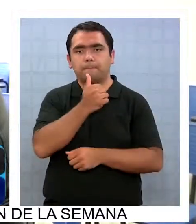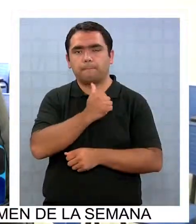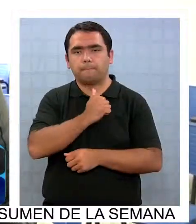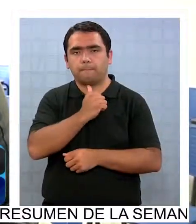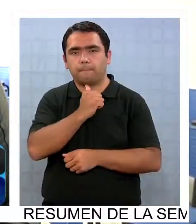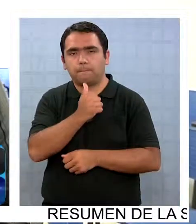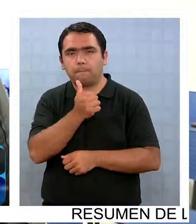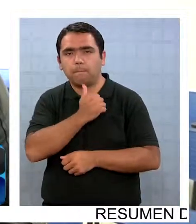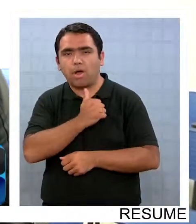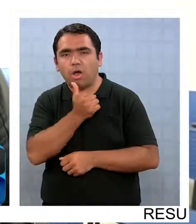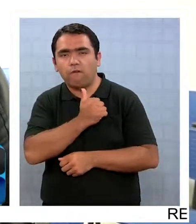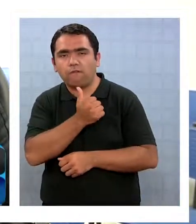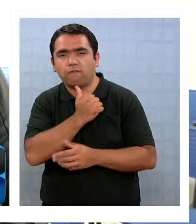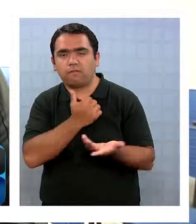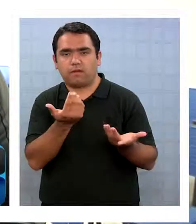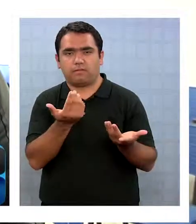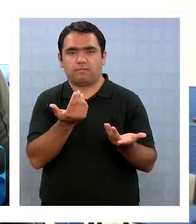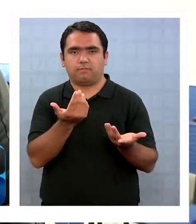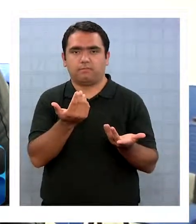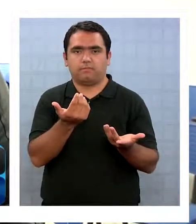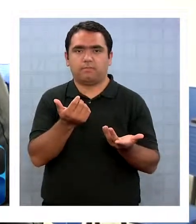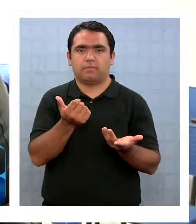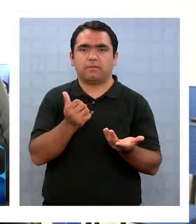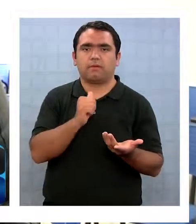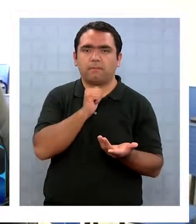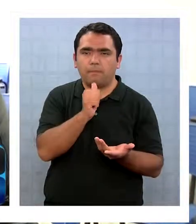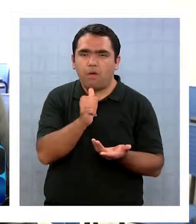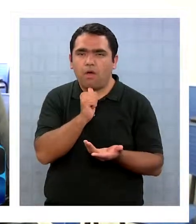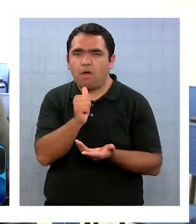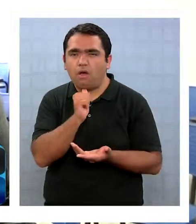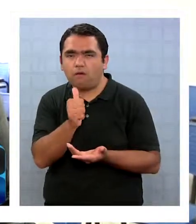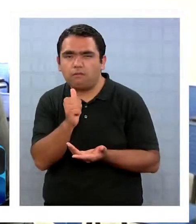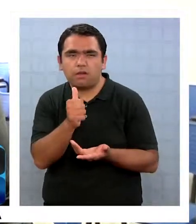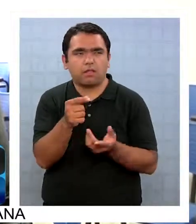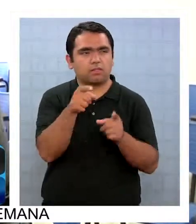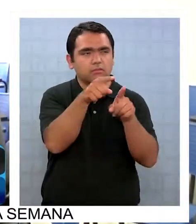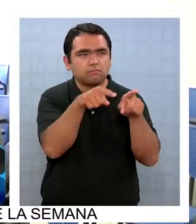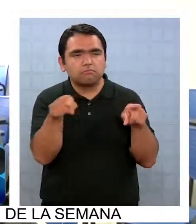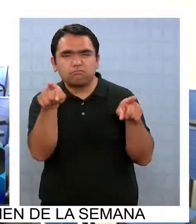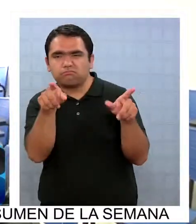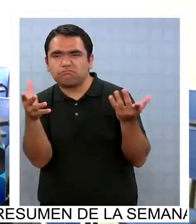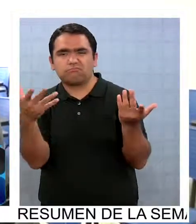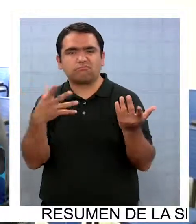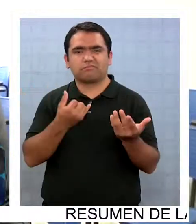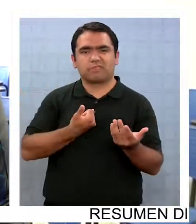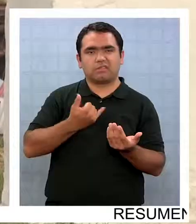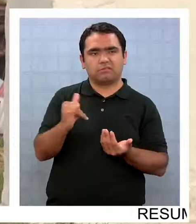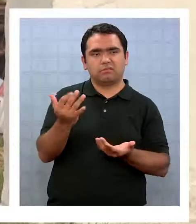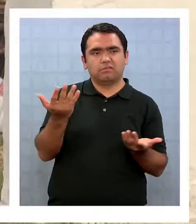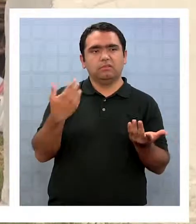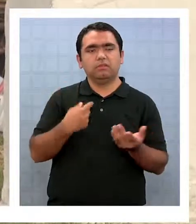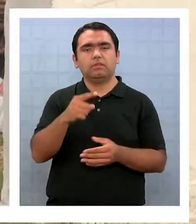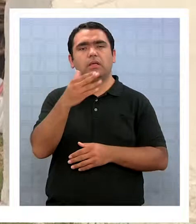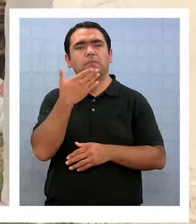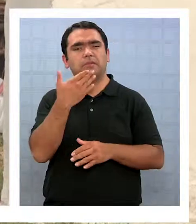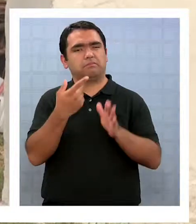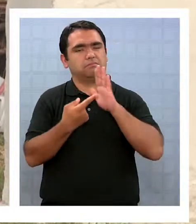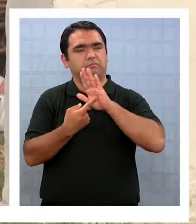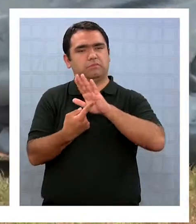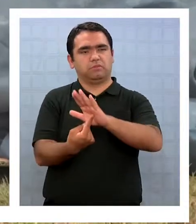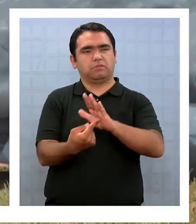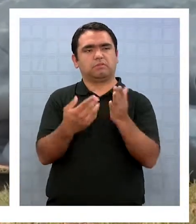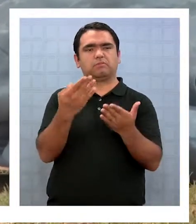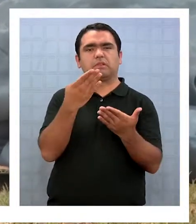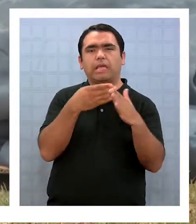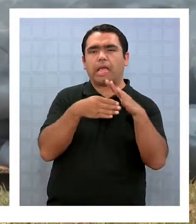tema que nos perjudica totalmente por el tema de la ficha de protección social y diferente discriminación que se da por el tema de